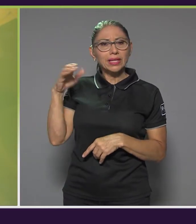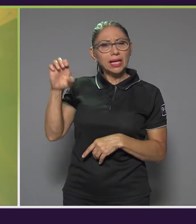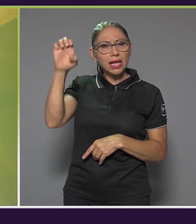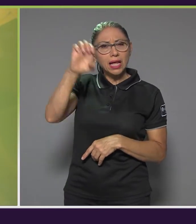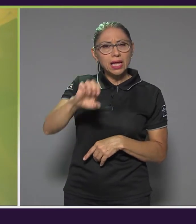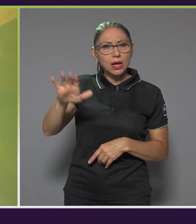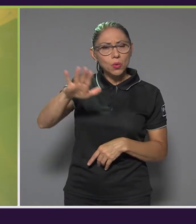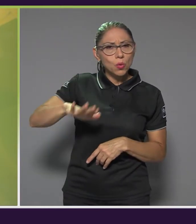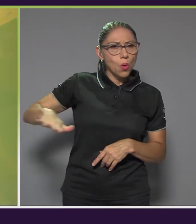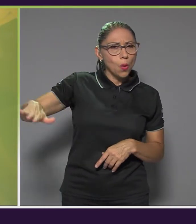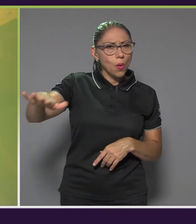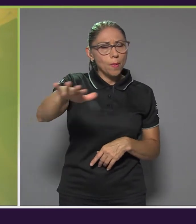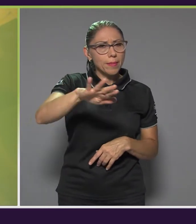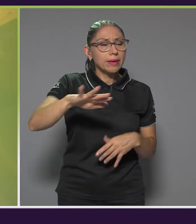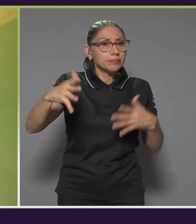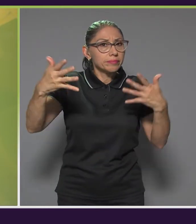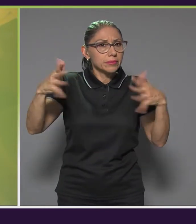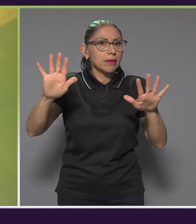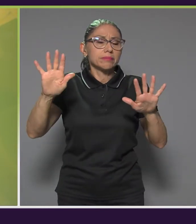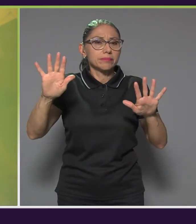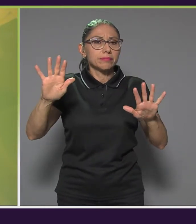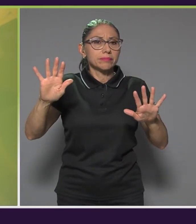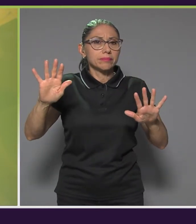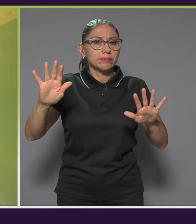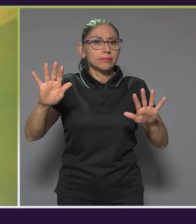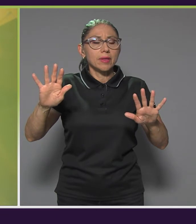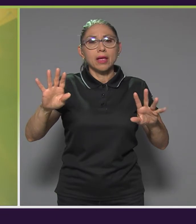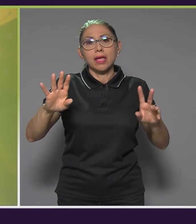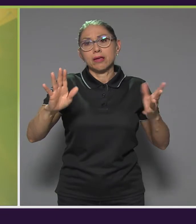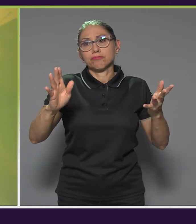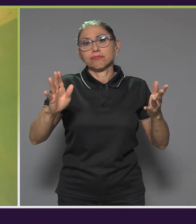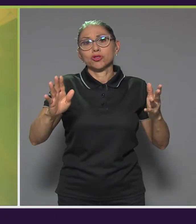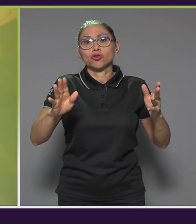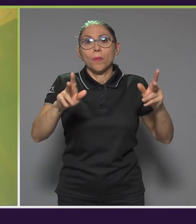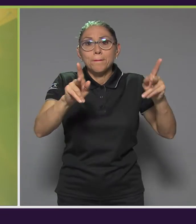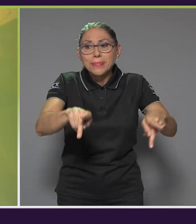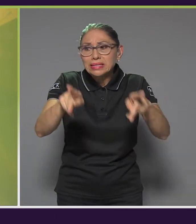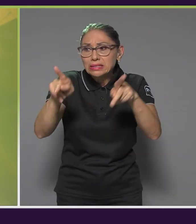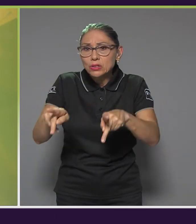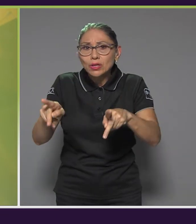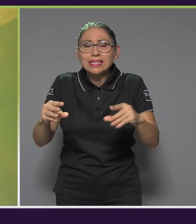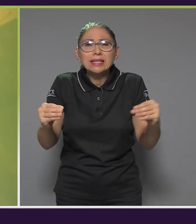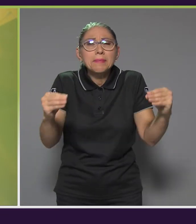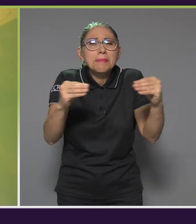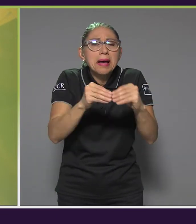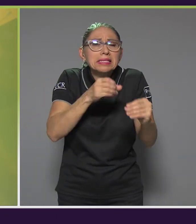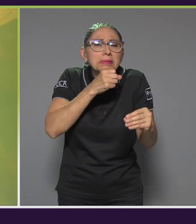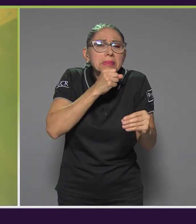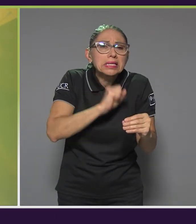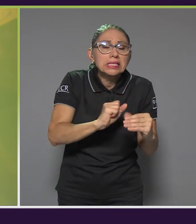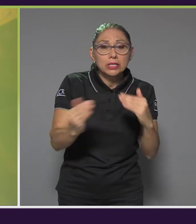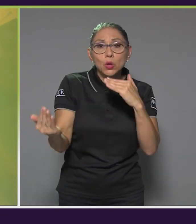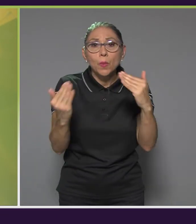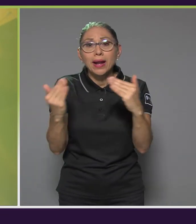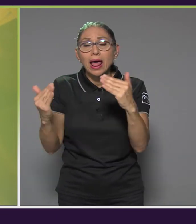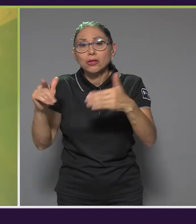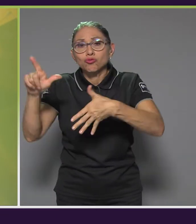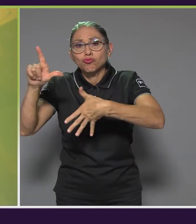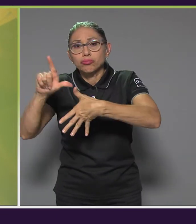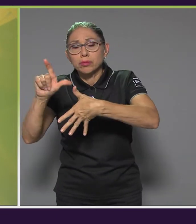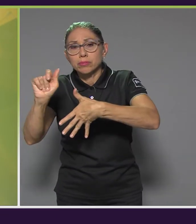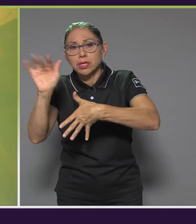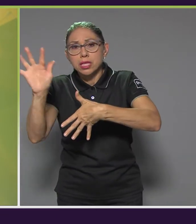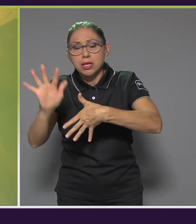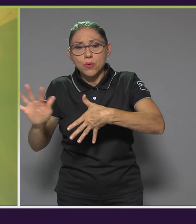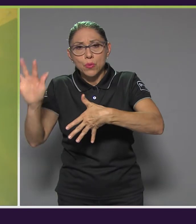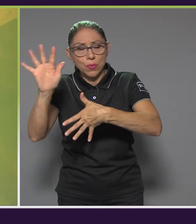ya son poblaciones más envejecidas que en América Latina y el Caribe, y que ese